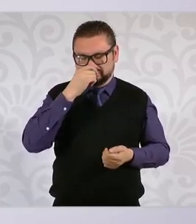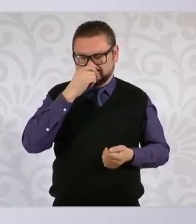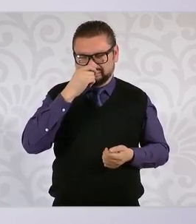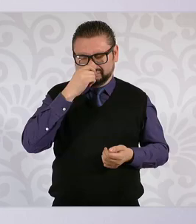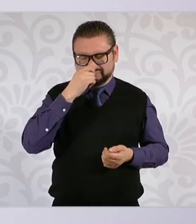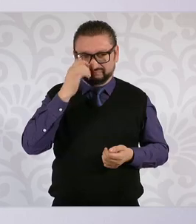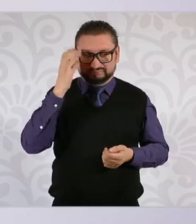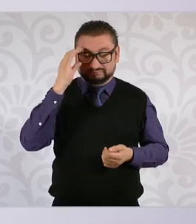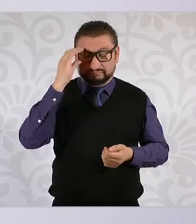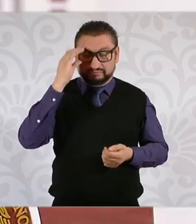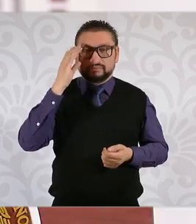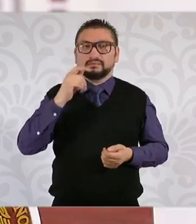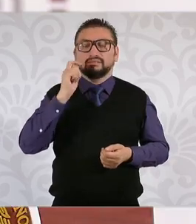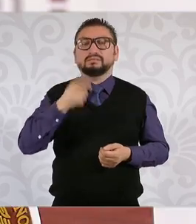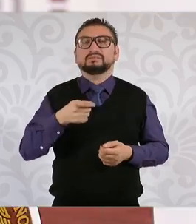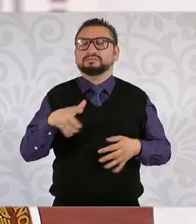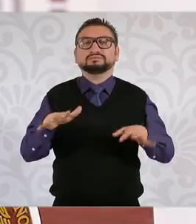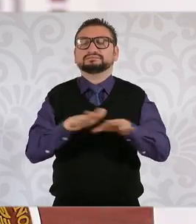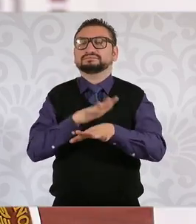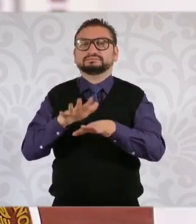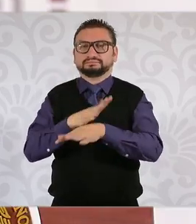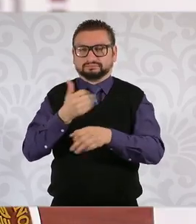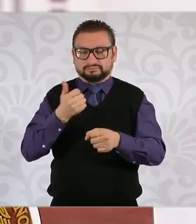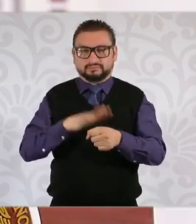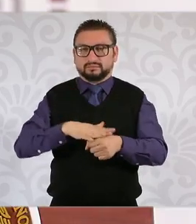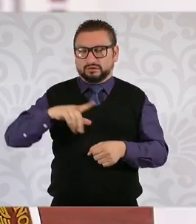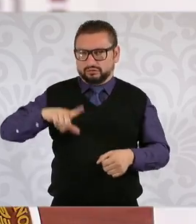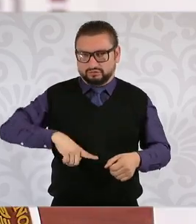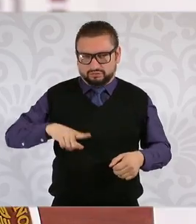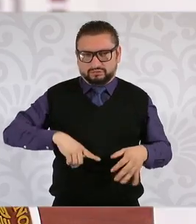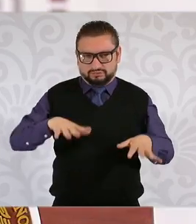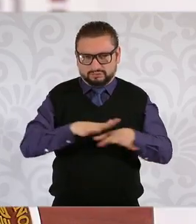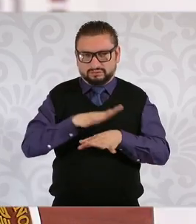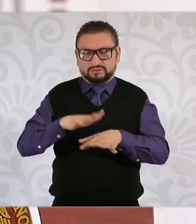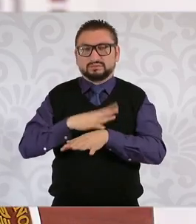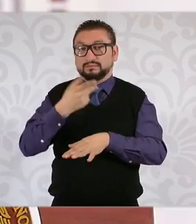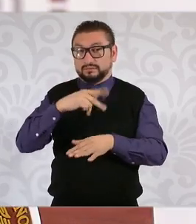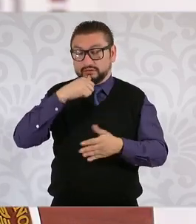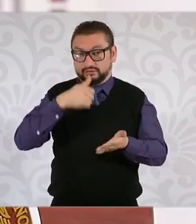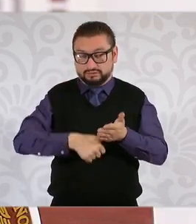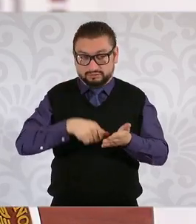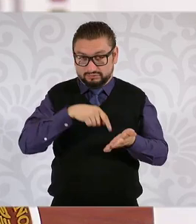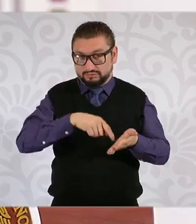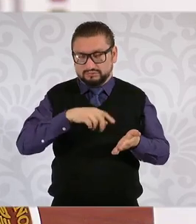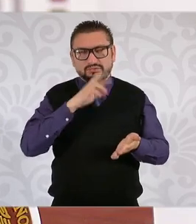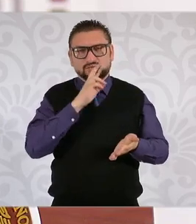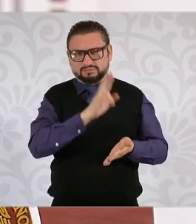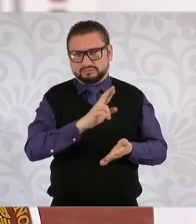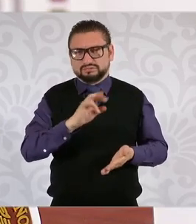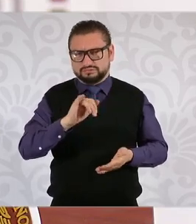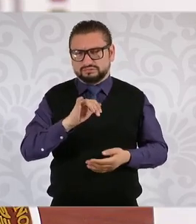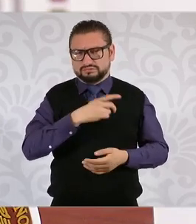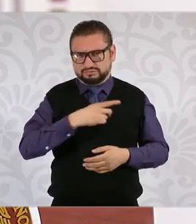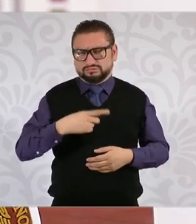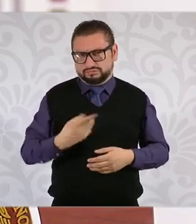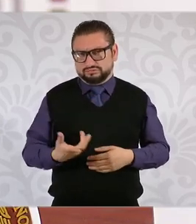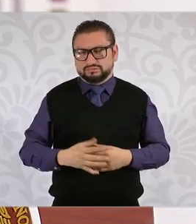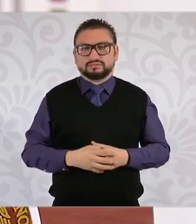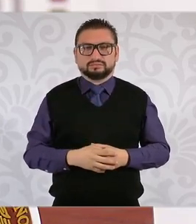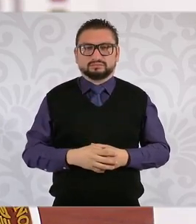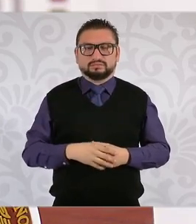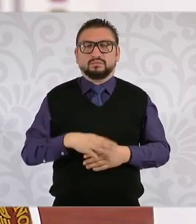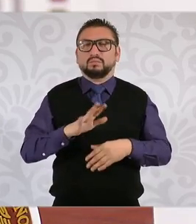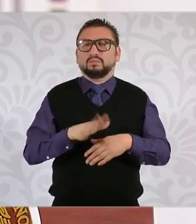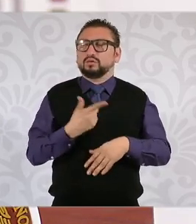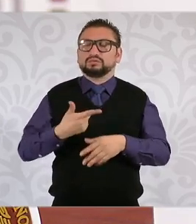el que haya cambiado la administración, el gobierno, no quiere decir que esa carta no deba ser respondida. Hay